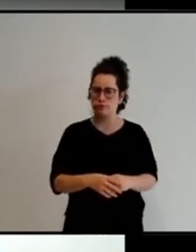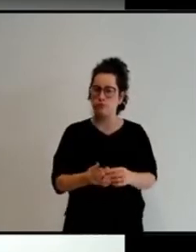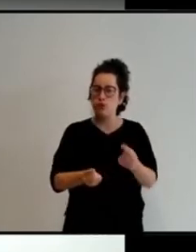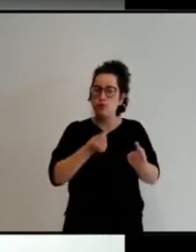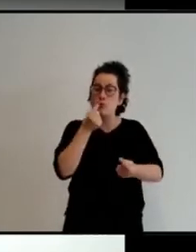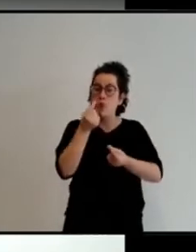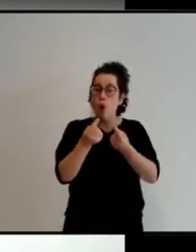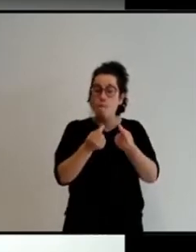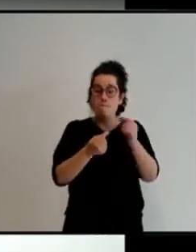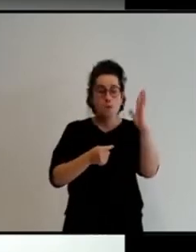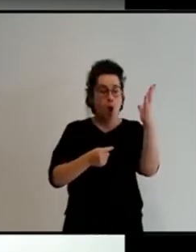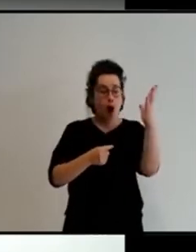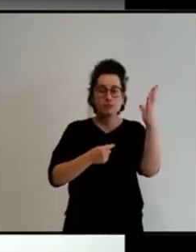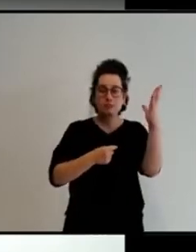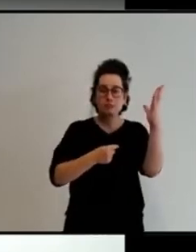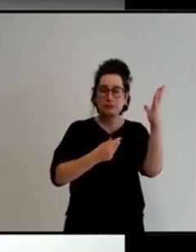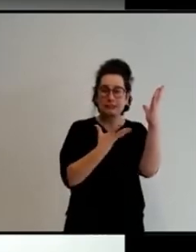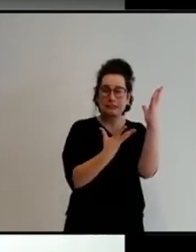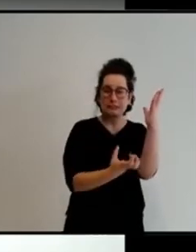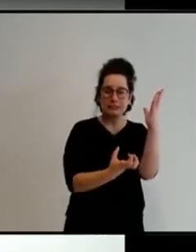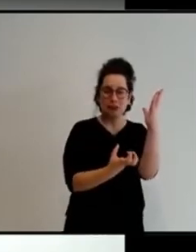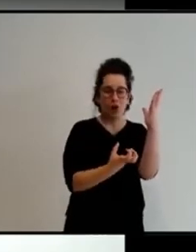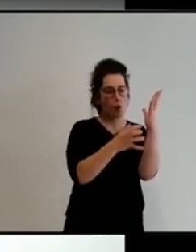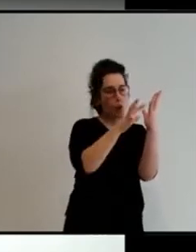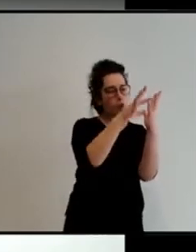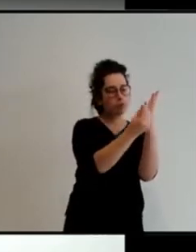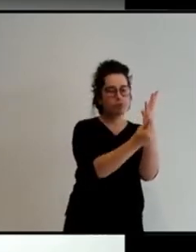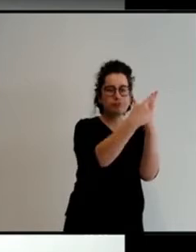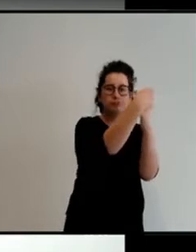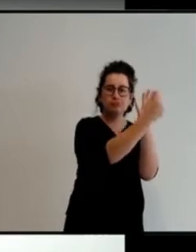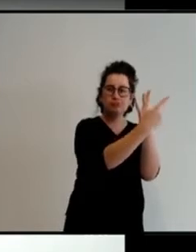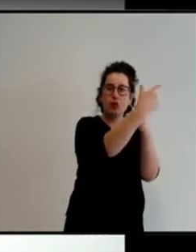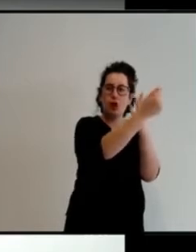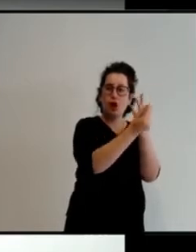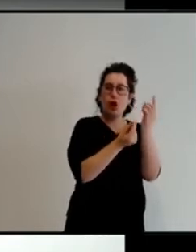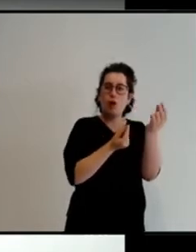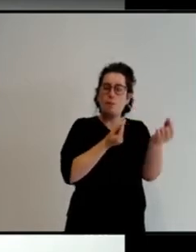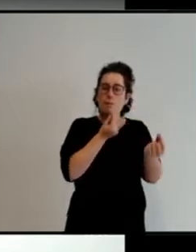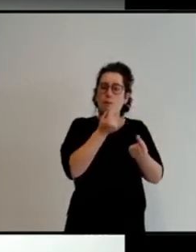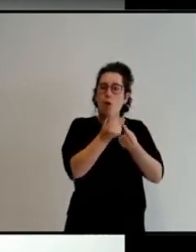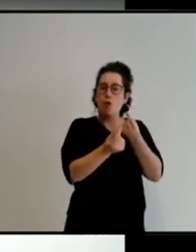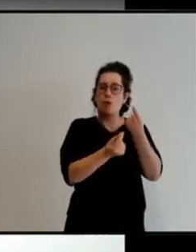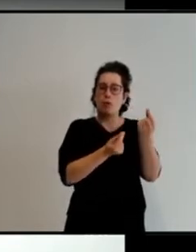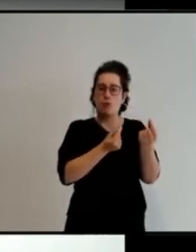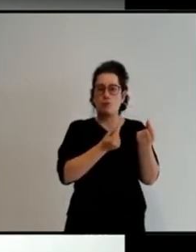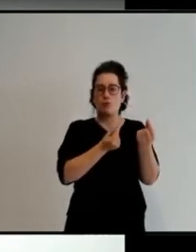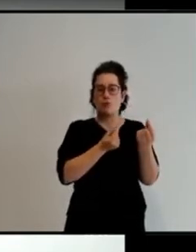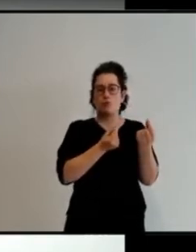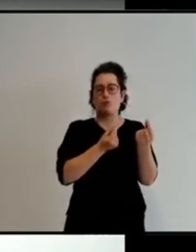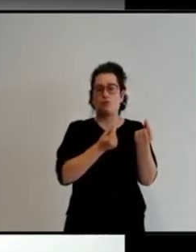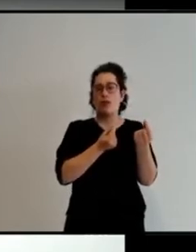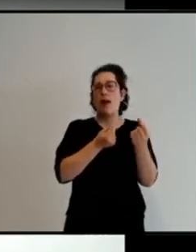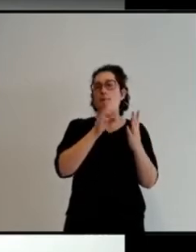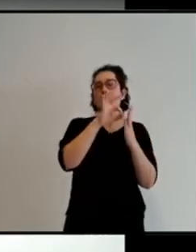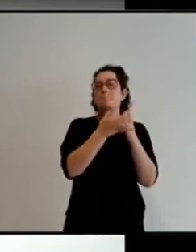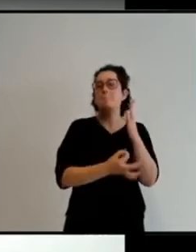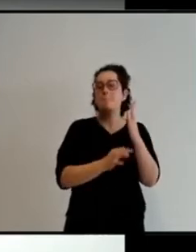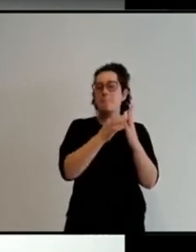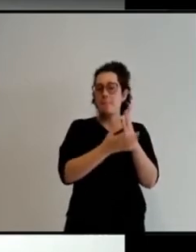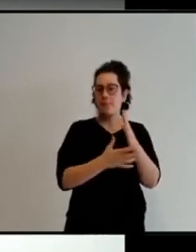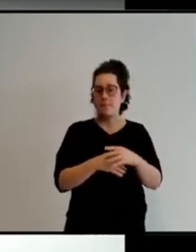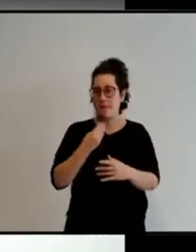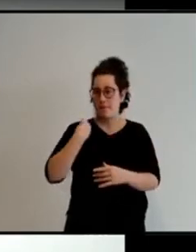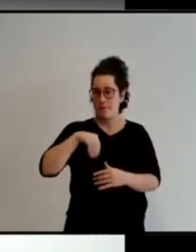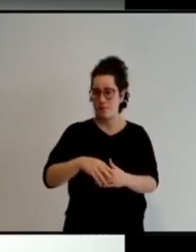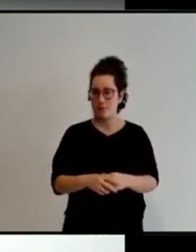hojas, a rebustecerse. Un árbol que era de primavera. Por esto y por mucho